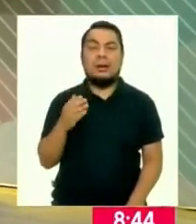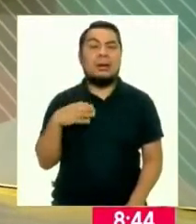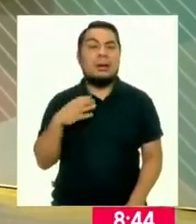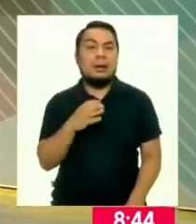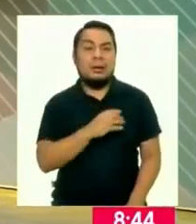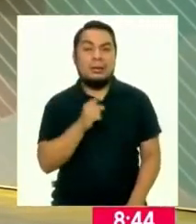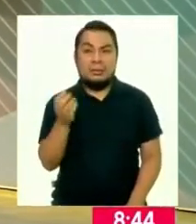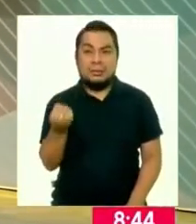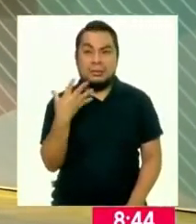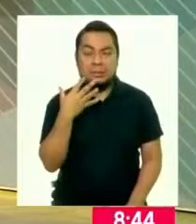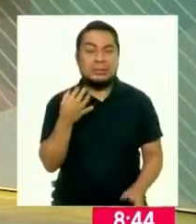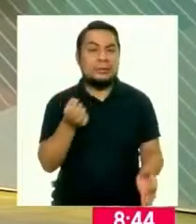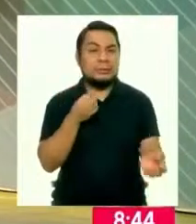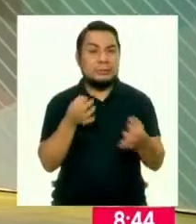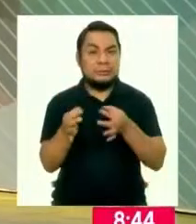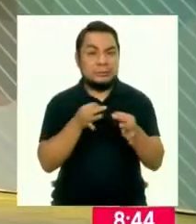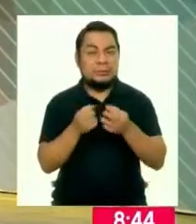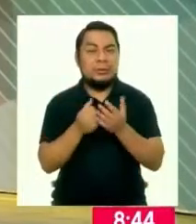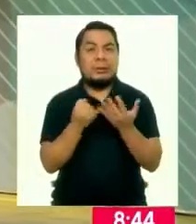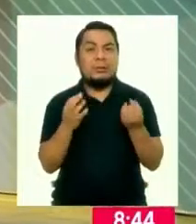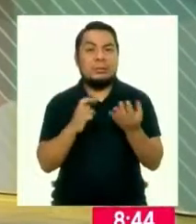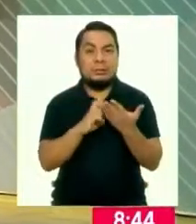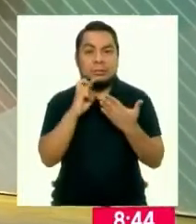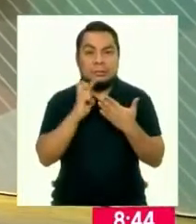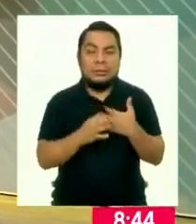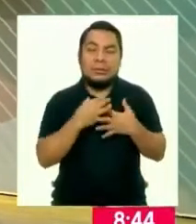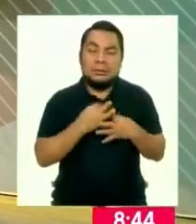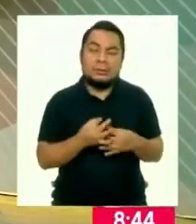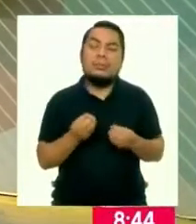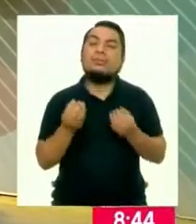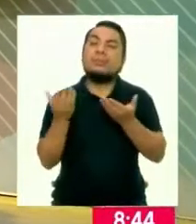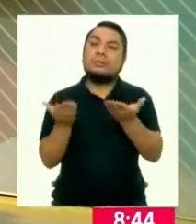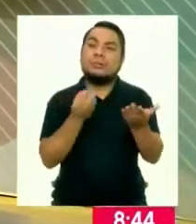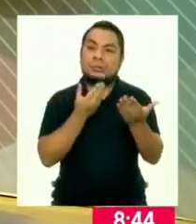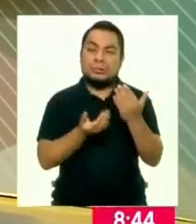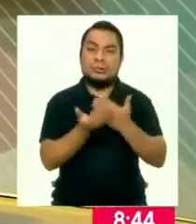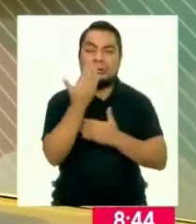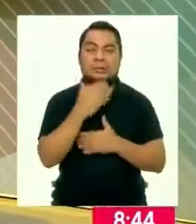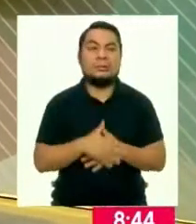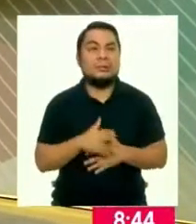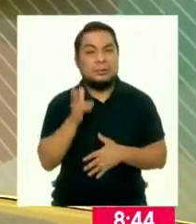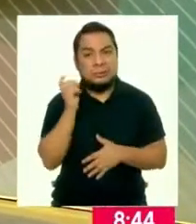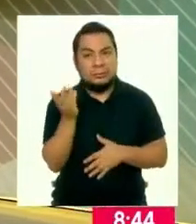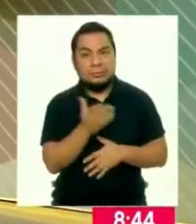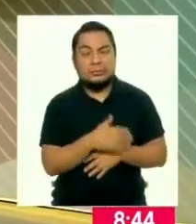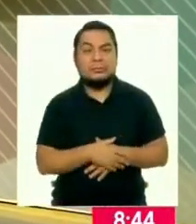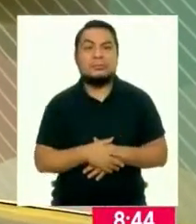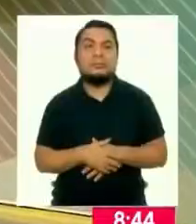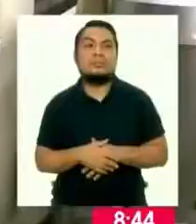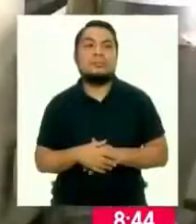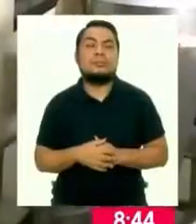Callao, nos va a dar detalles de algunos proyectos interesantes. ¿Cómo estás, Jimena? Buenos días. Te escuchamos. Adelante.